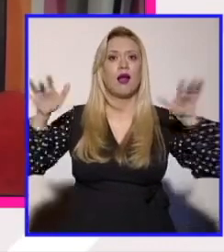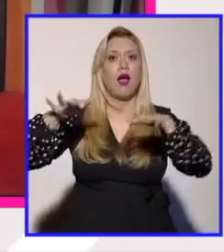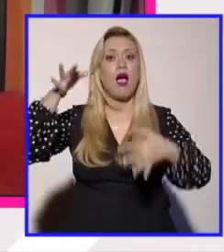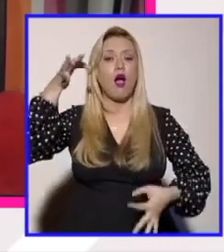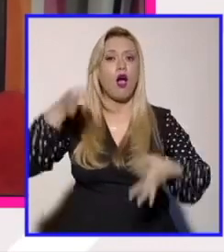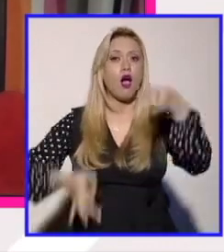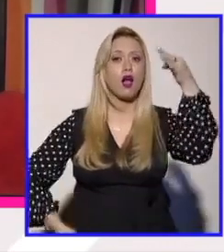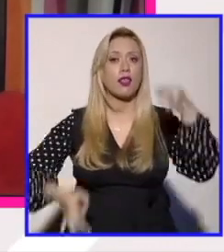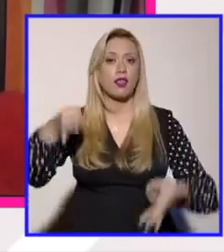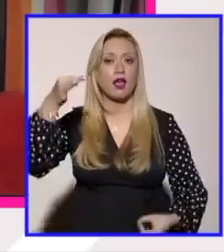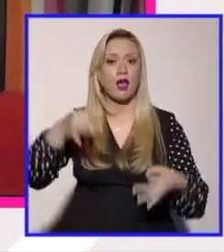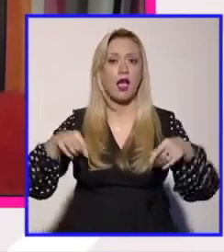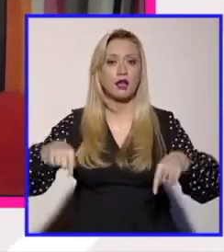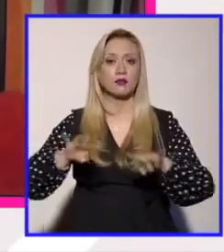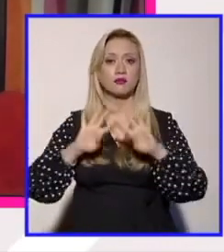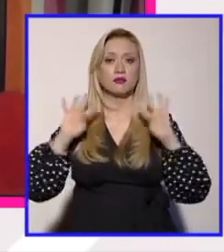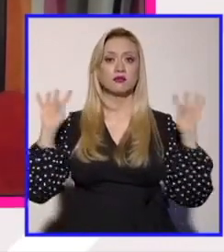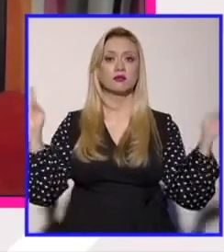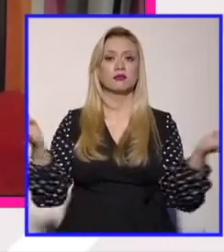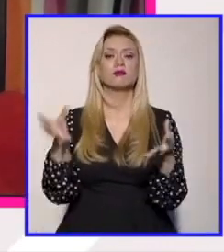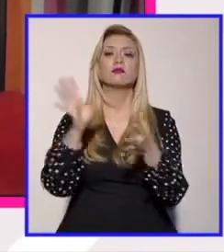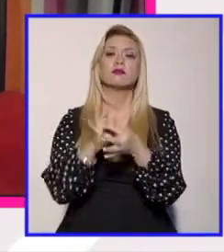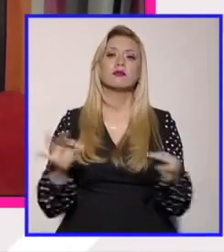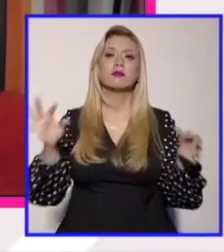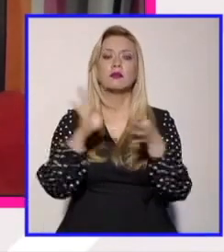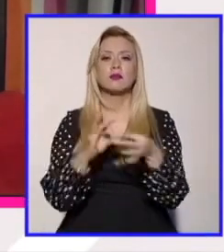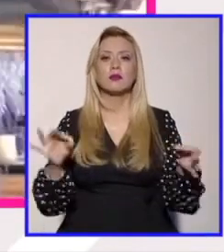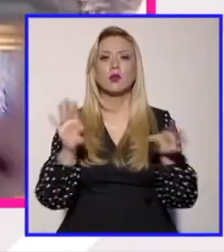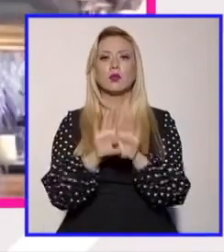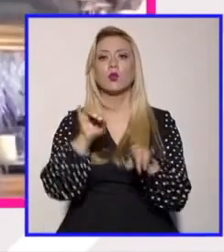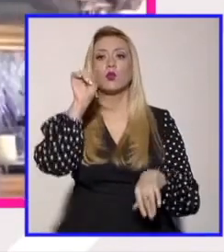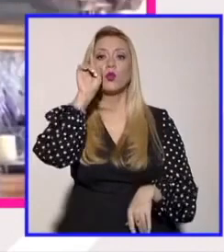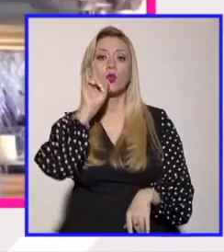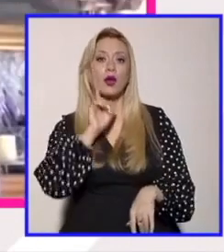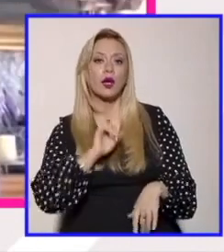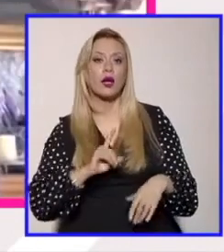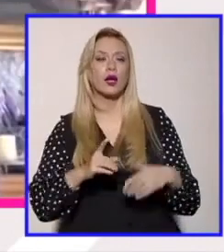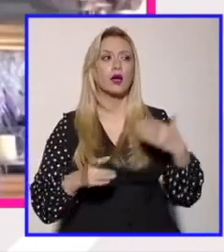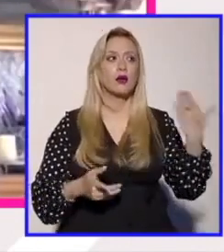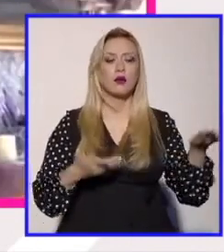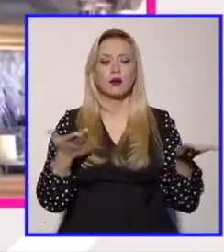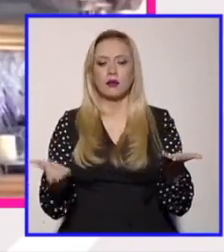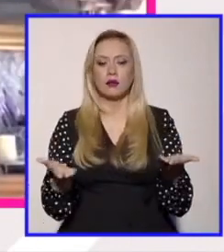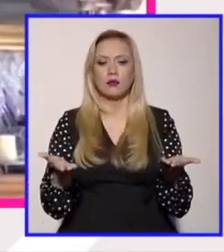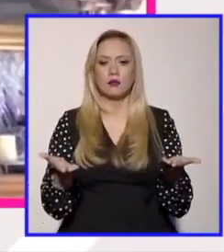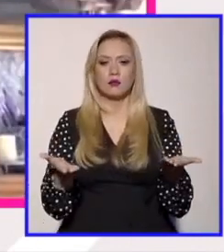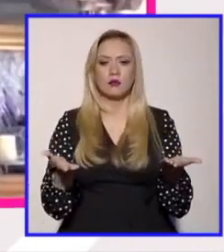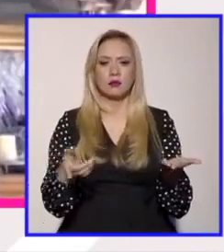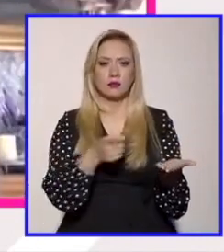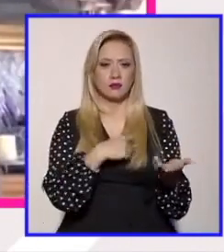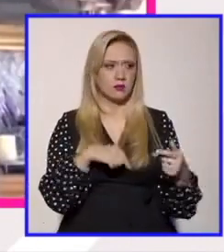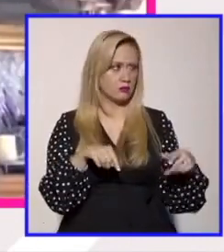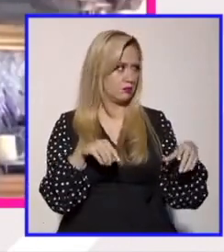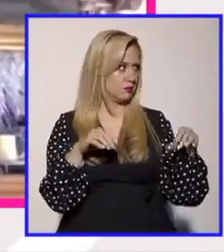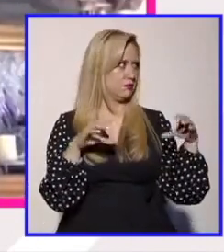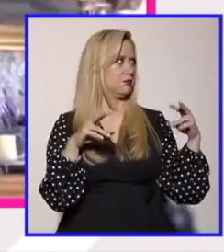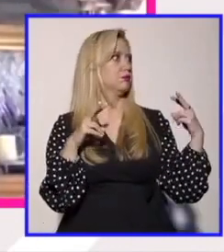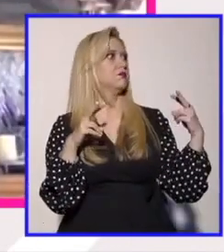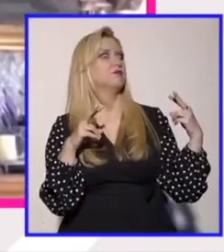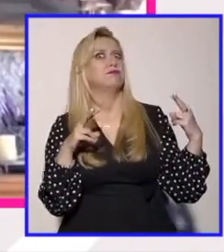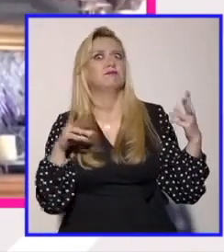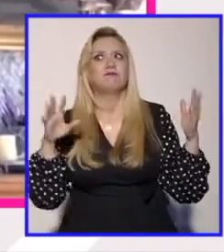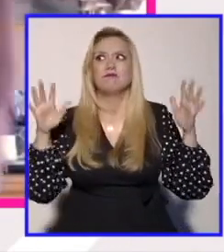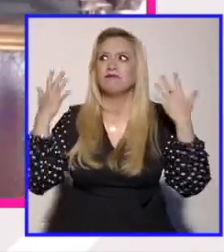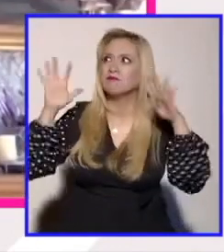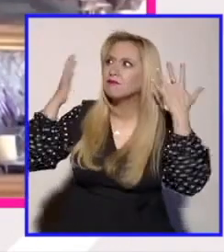se habló de mujeres y personas gestantes lo cual yo creo que a las cuatro nos pareció espectacular que se